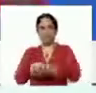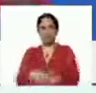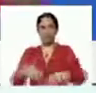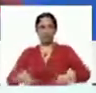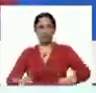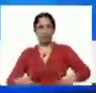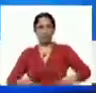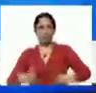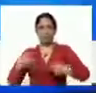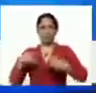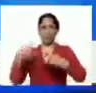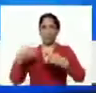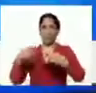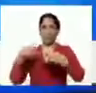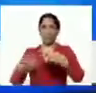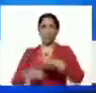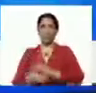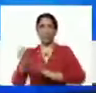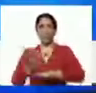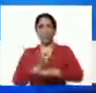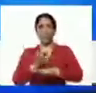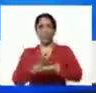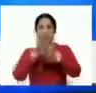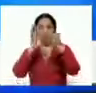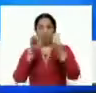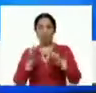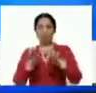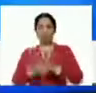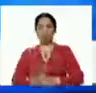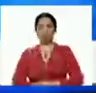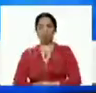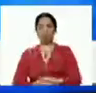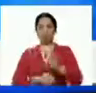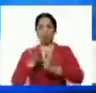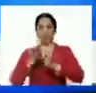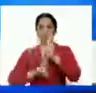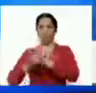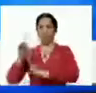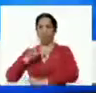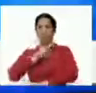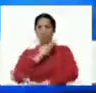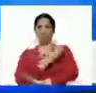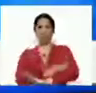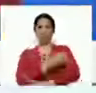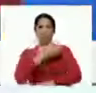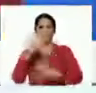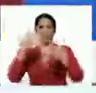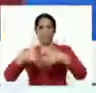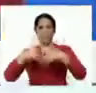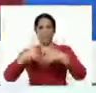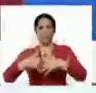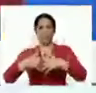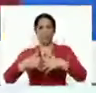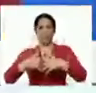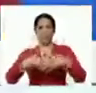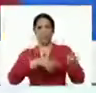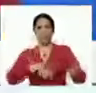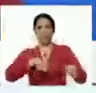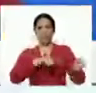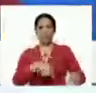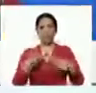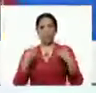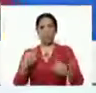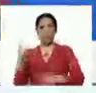La diversificación. De la economía. Desarrollar una poderosa agroindustria. Como Venezuela tiene, afortunadamente.